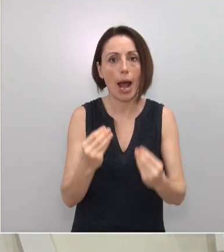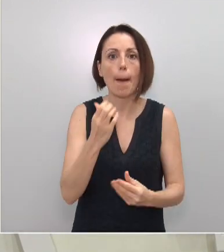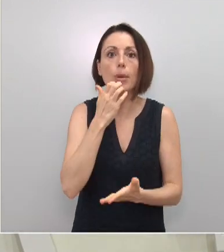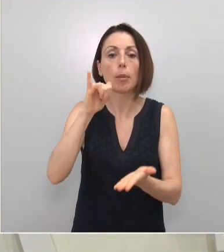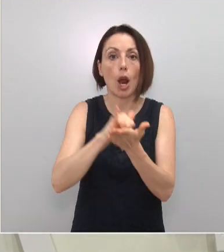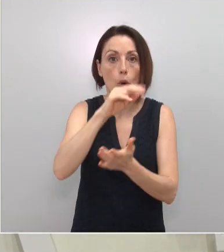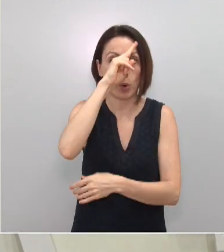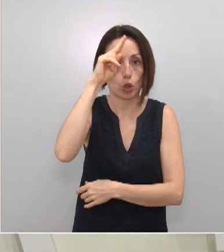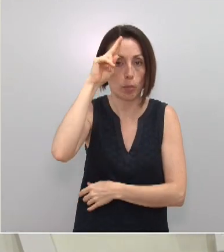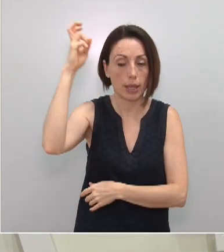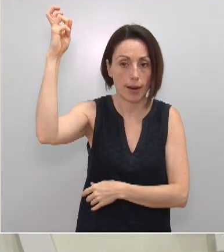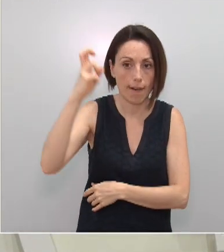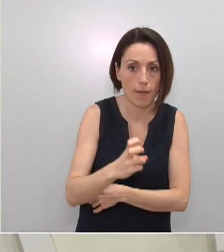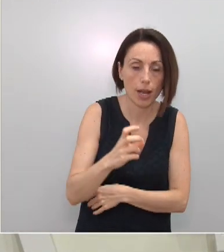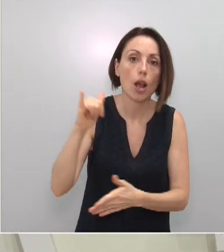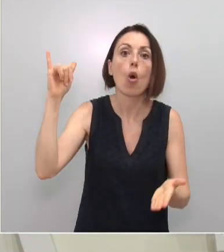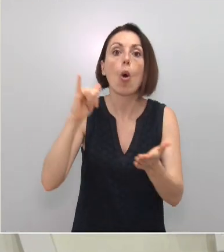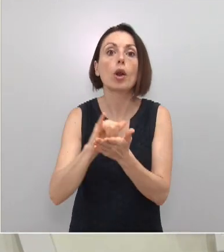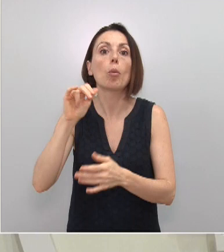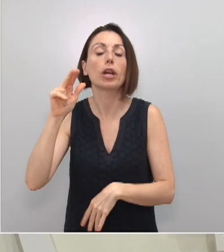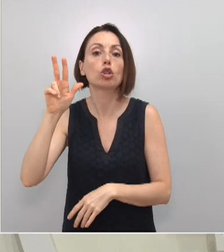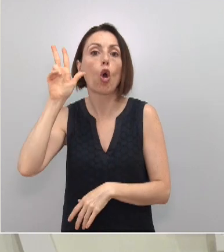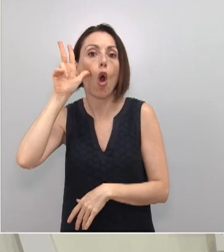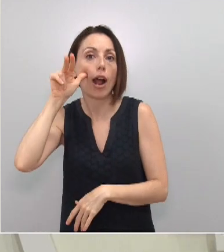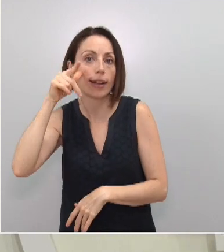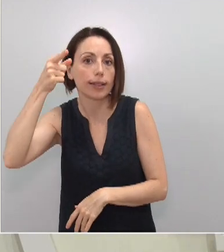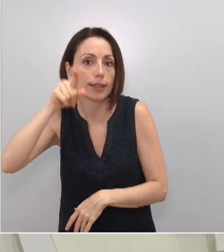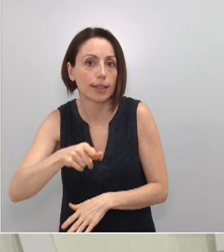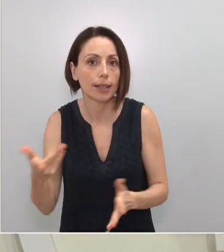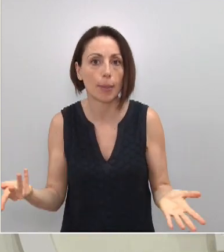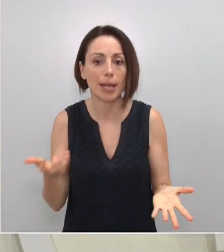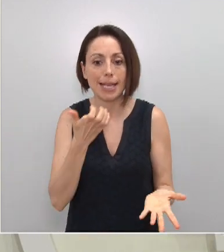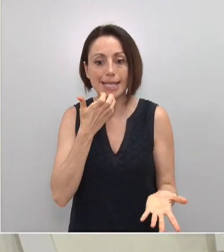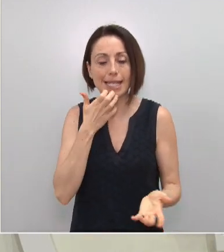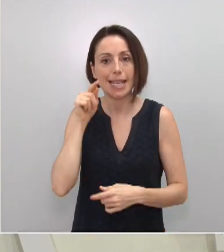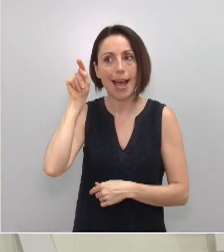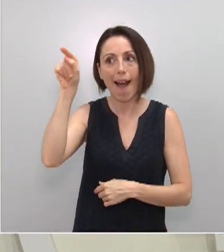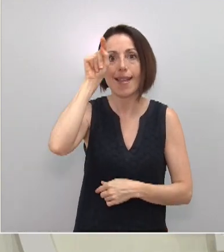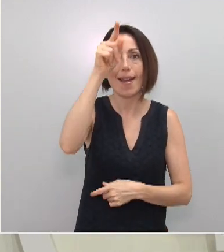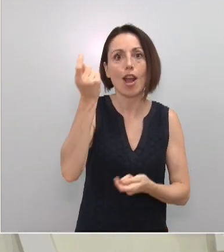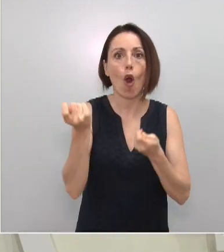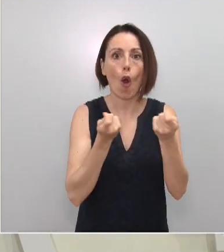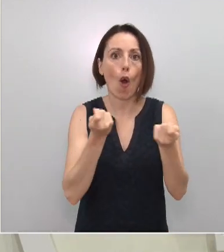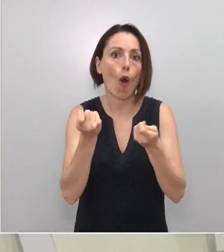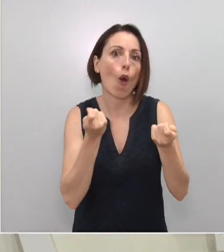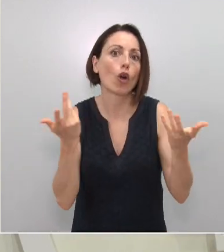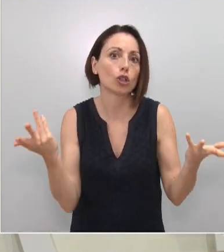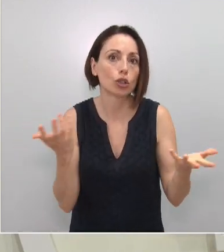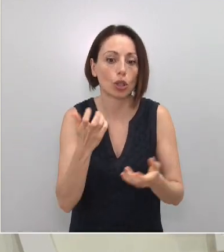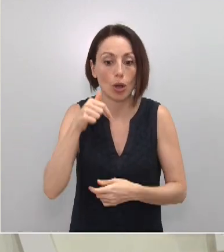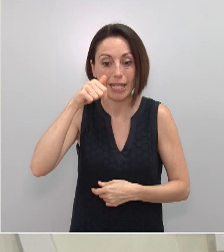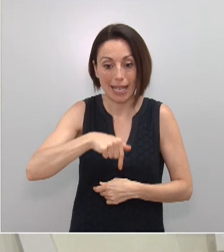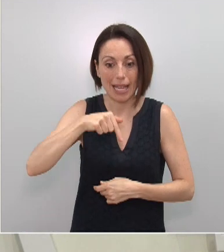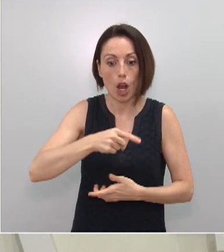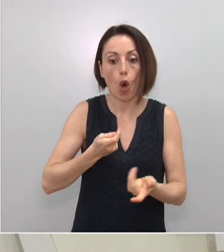por ejemplo, de Barajas, también de aeropuertos como el de Alicante. De nada sirve que se puedan hacer controles en el aeropuerto internacional de la